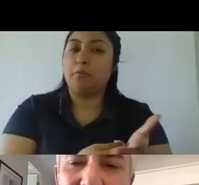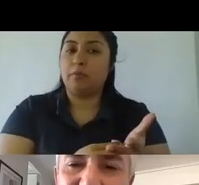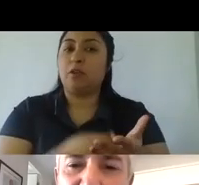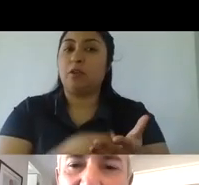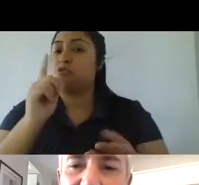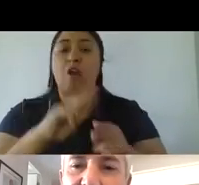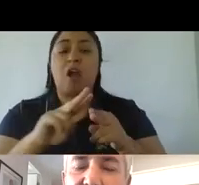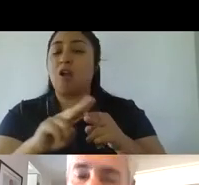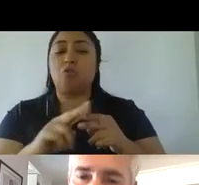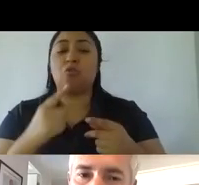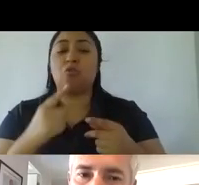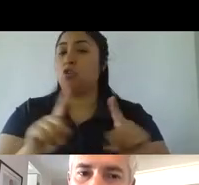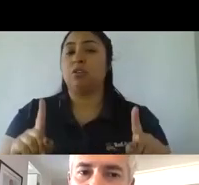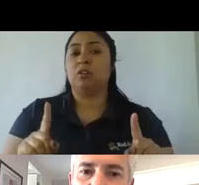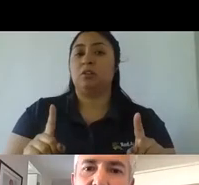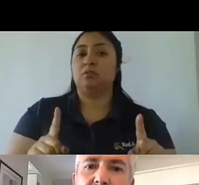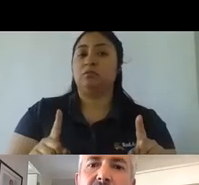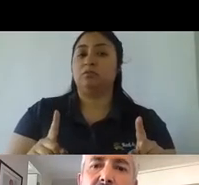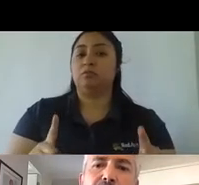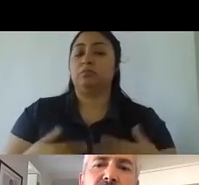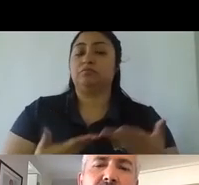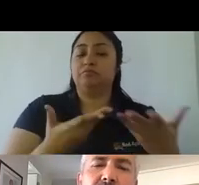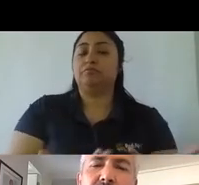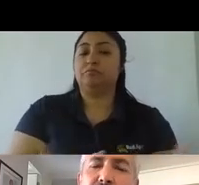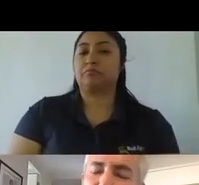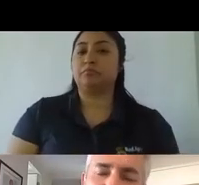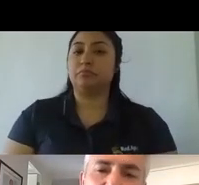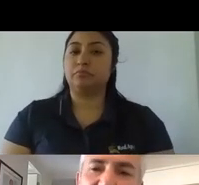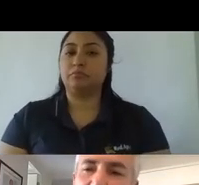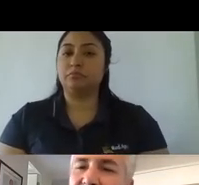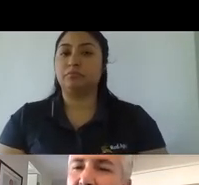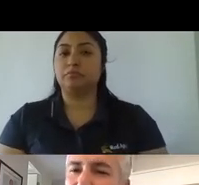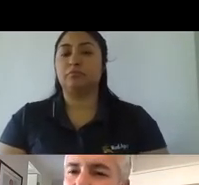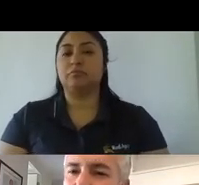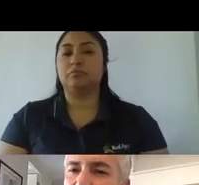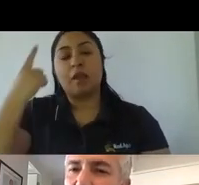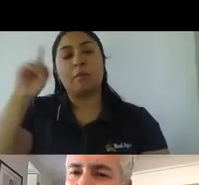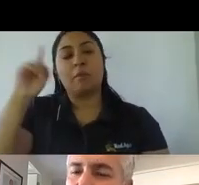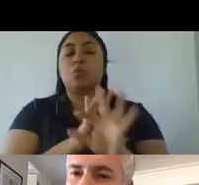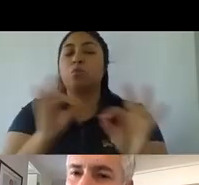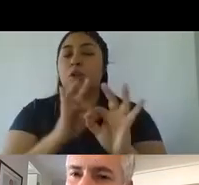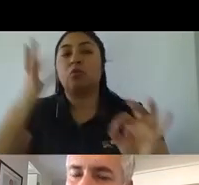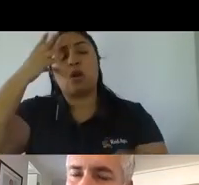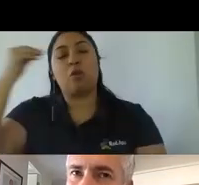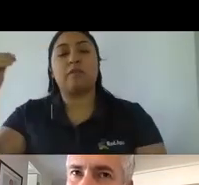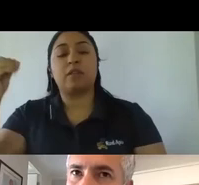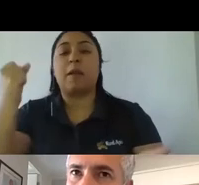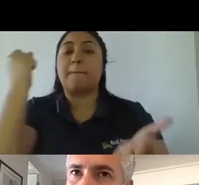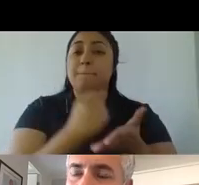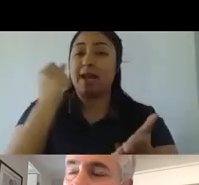otra entrega más ninguna otra entrega más pero nunca tenemos que olvidarnos de que las marcas son un actor social